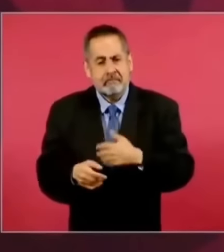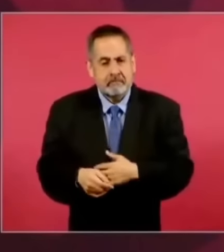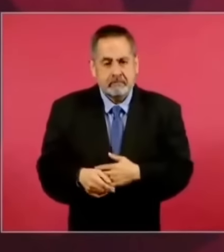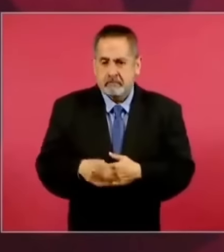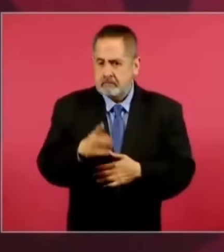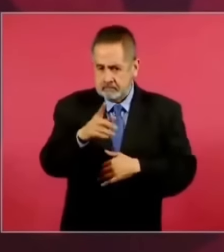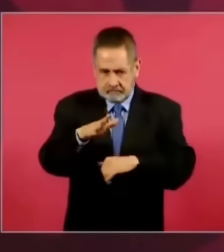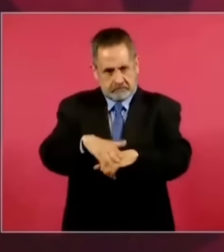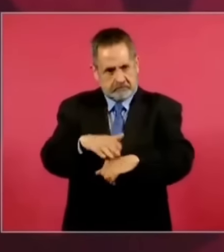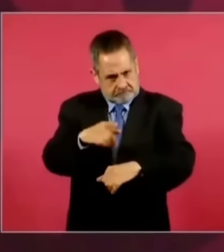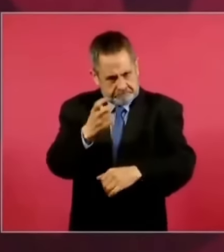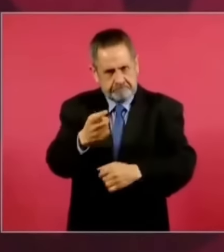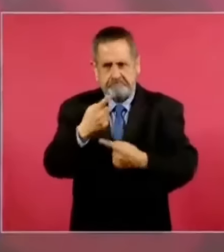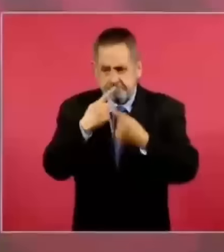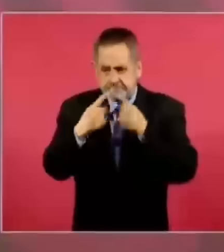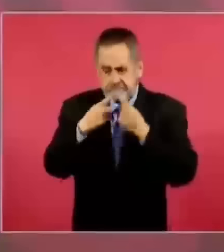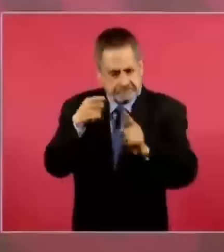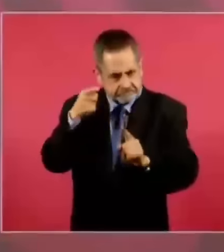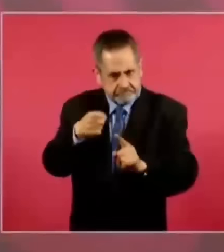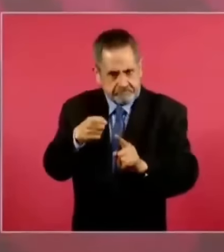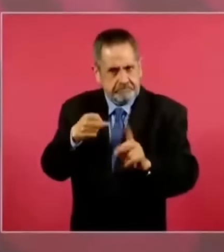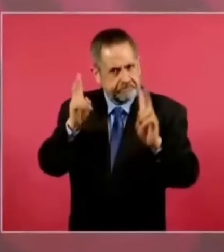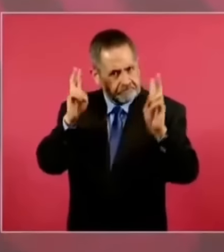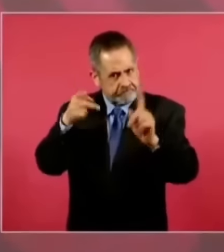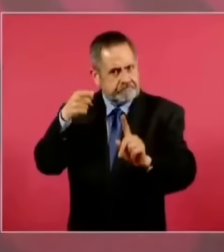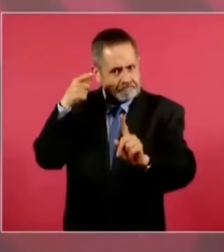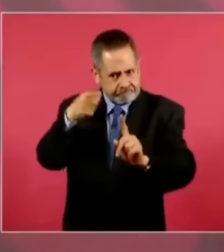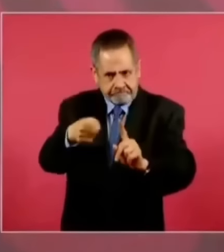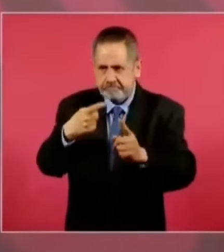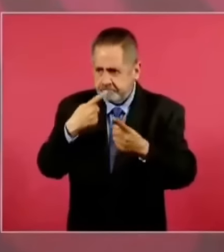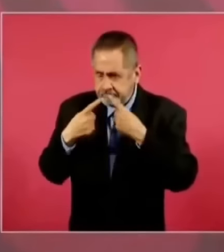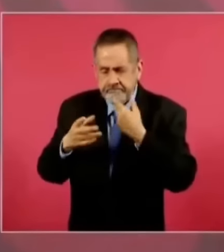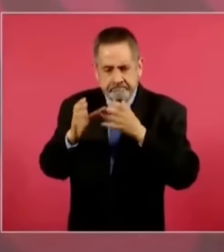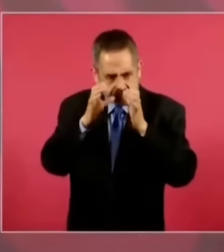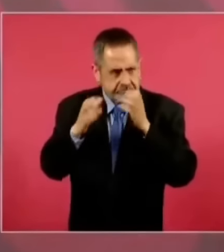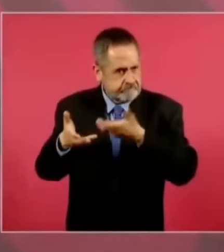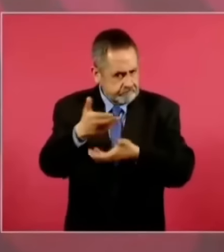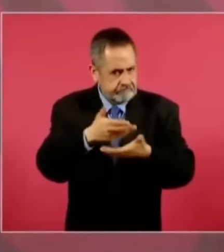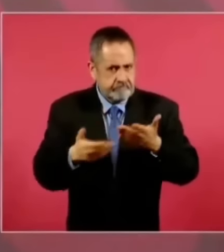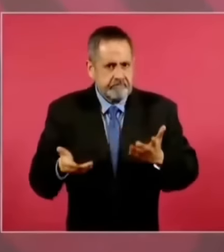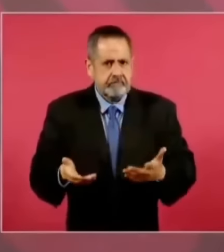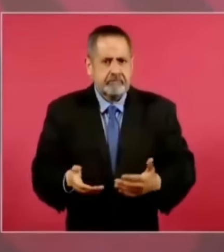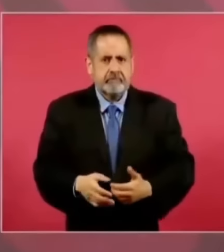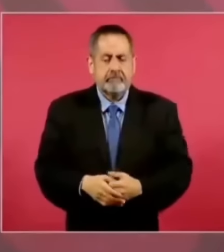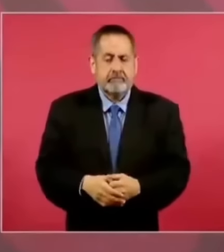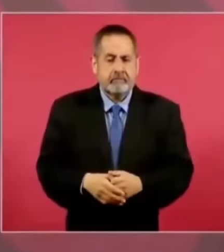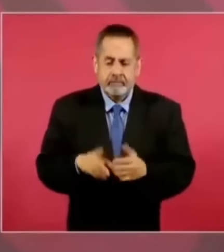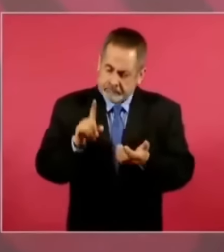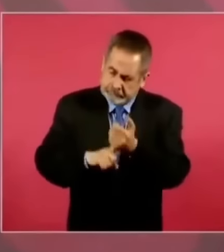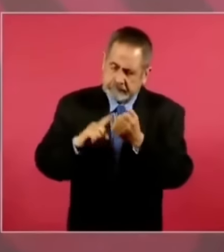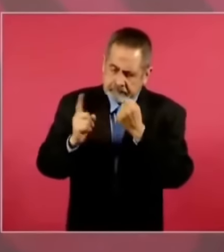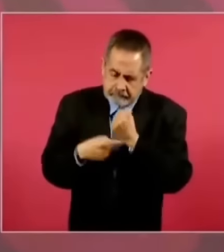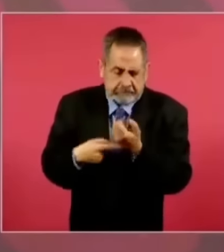que plantear. Ese es el tema de fondo,